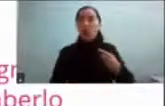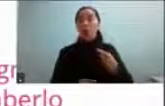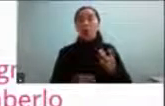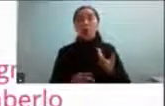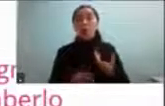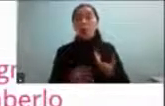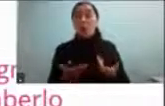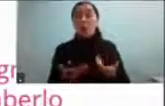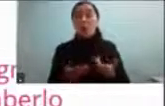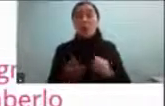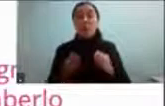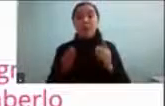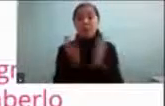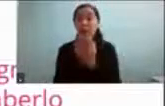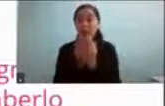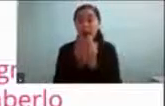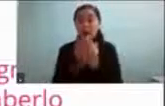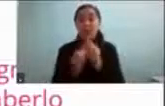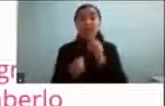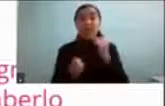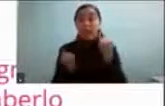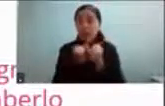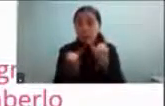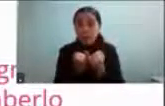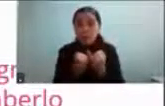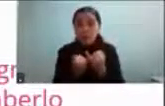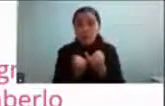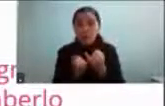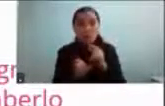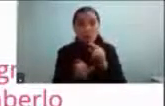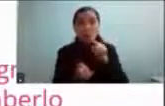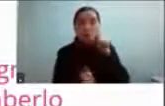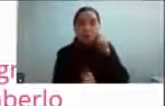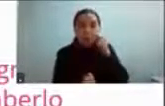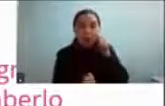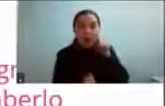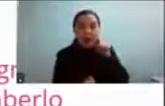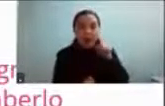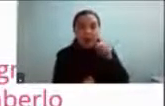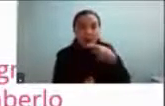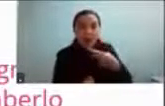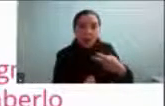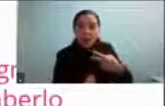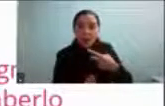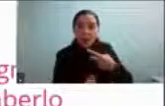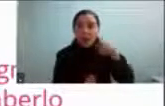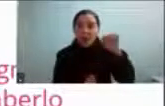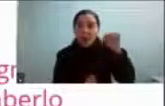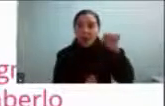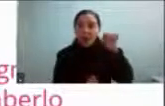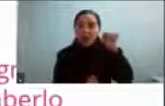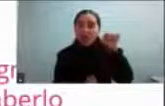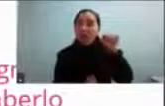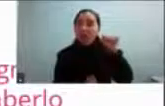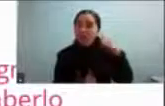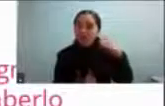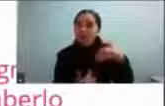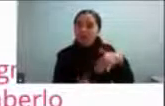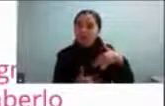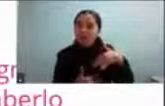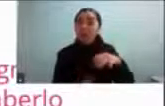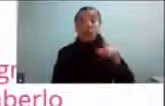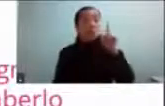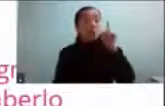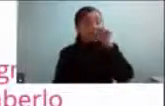con un alumno o con amigos y ahí está el problema de que en realidad es muy difícil encontrar evaluación y encontrar